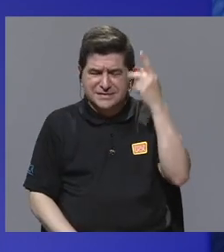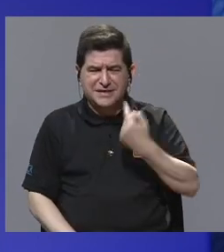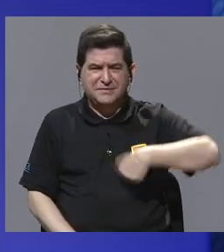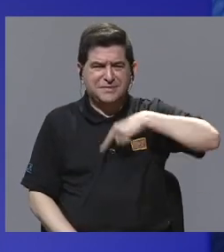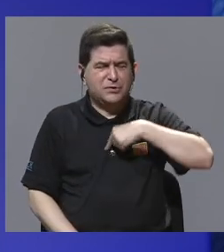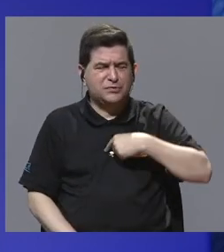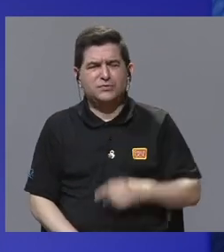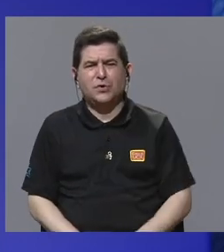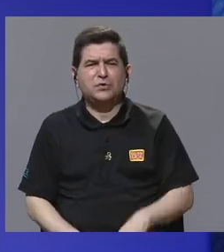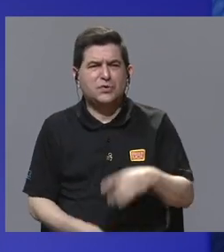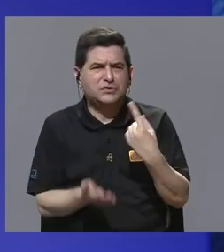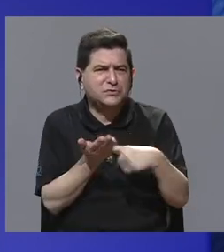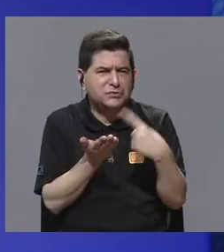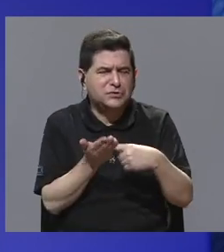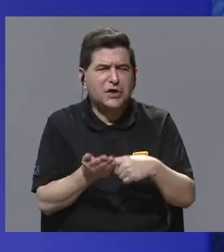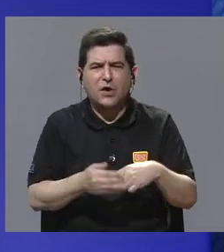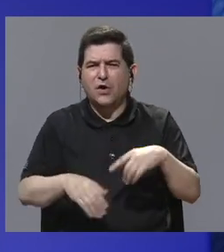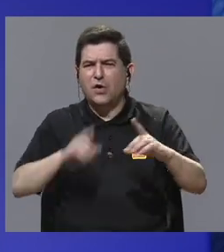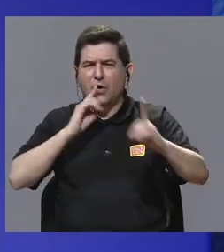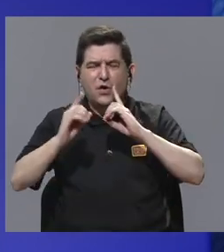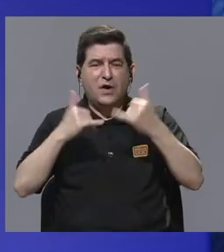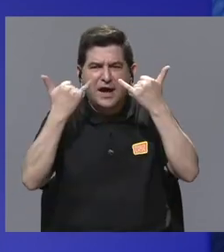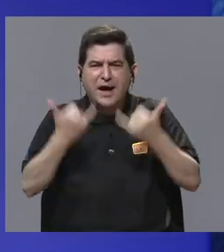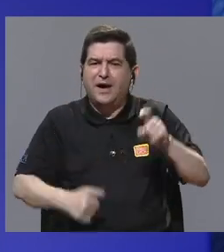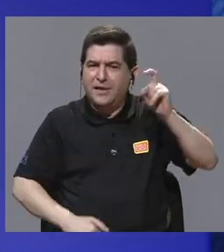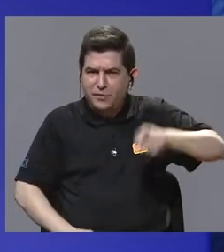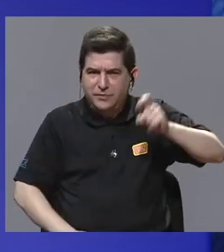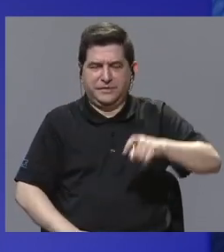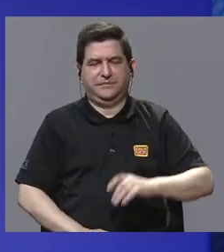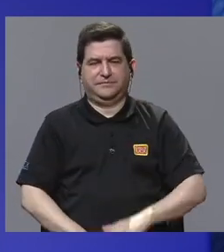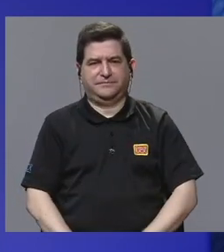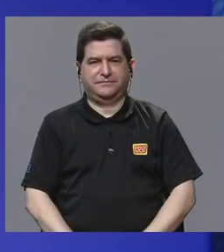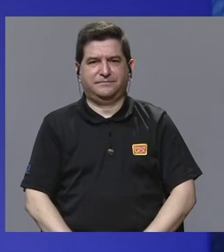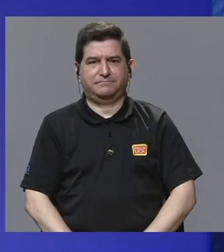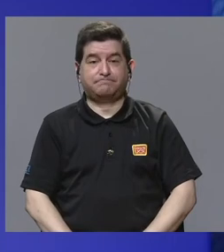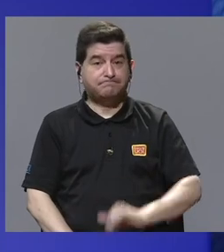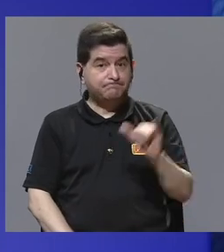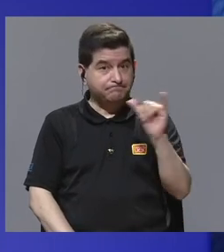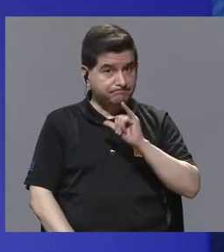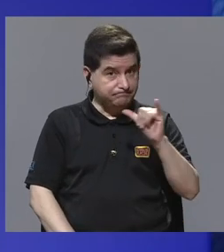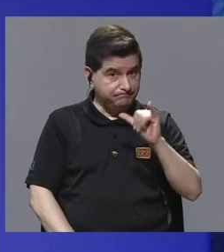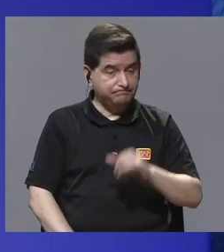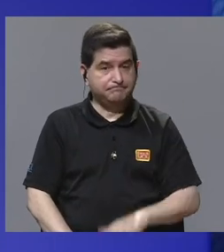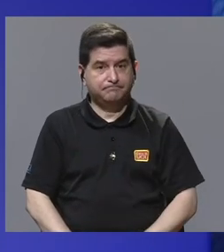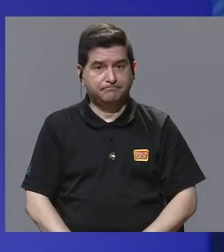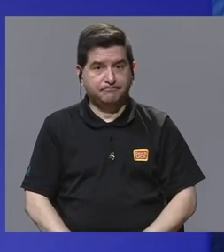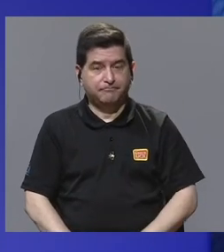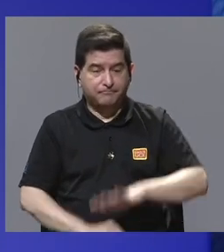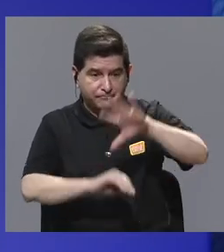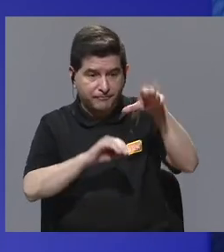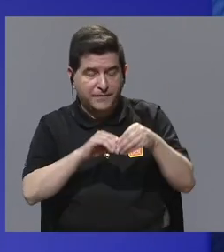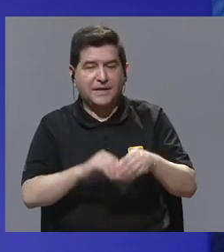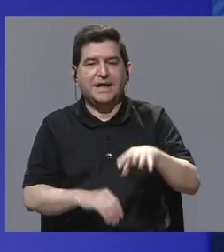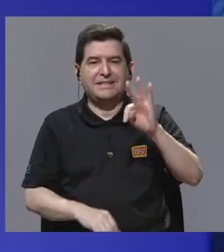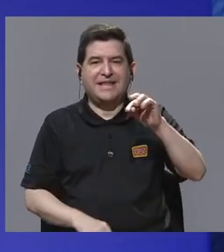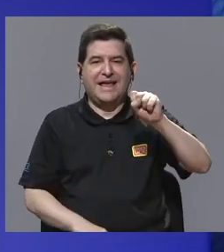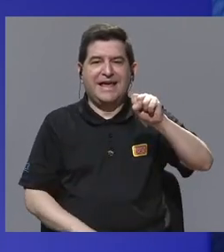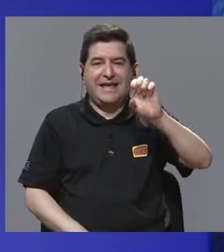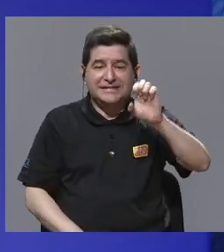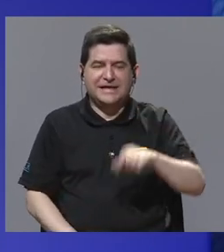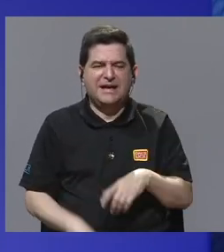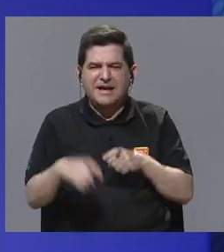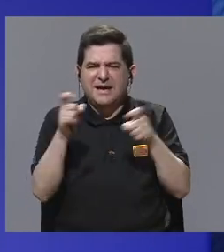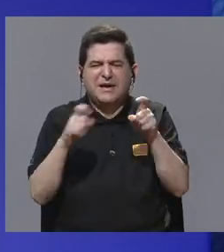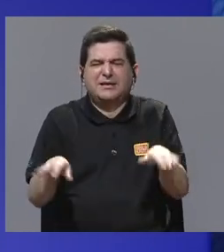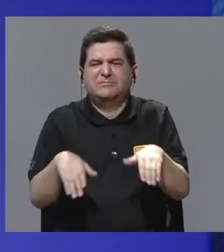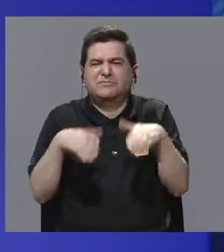dialogar si es el que necesitamos en este momento. También está el tribunal, ¿verdad?, cómo se